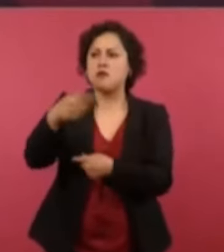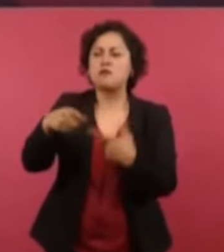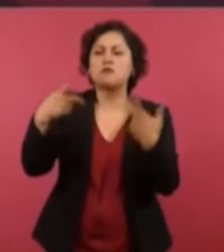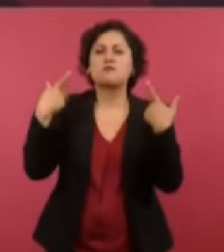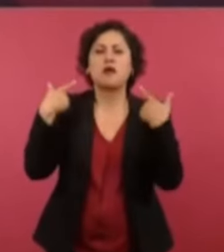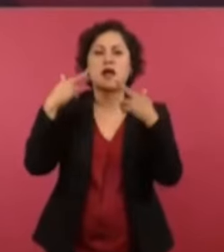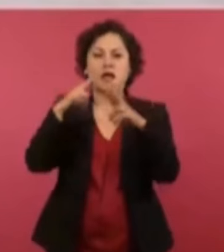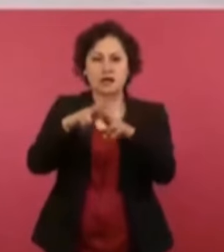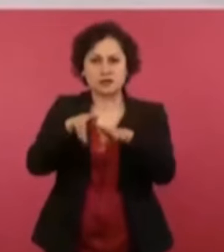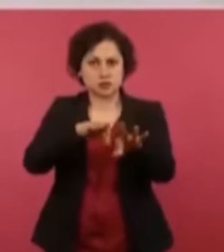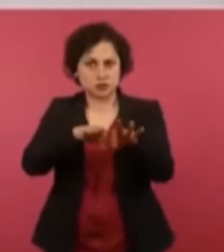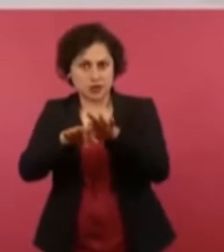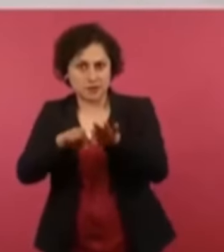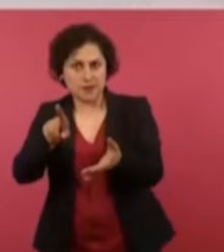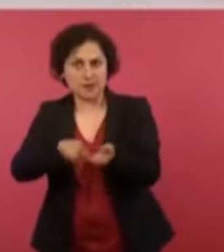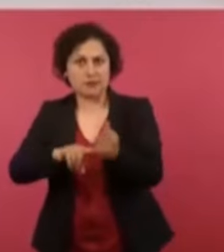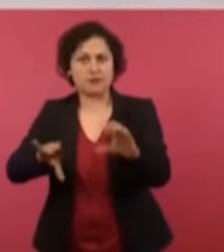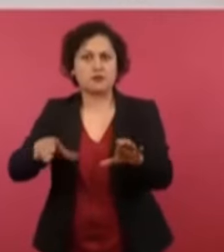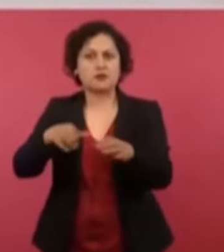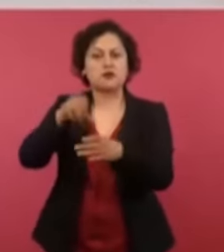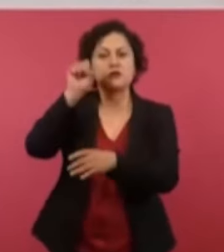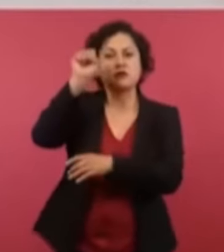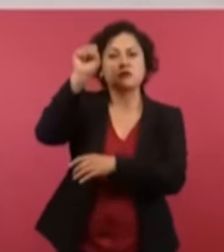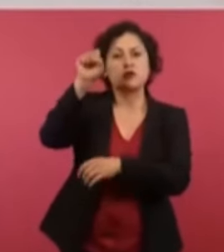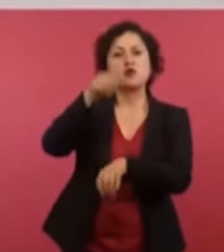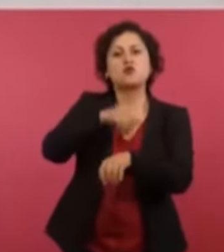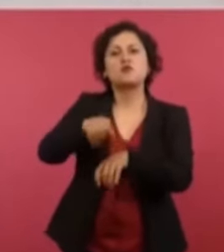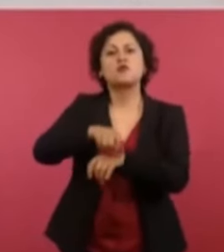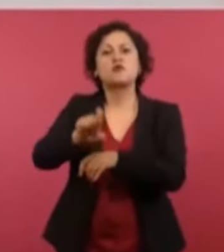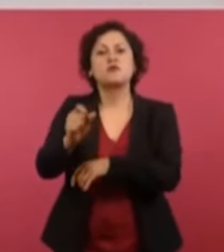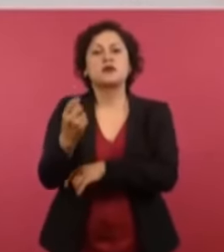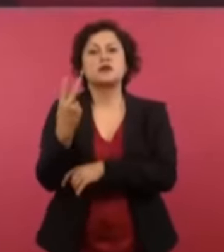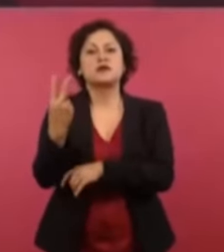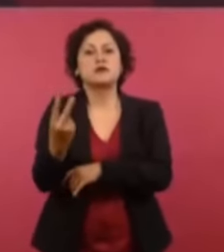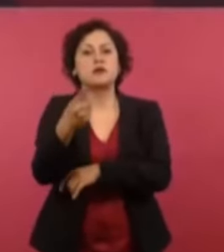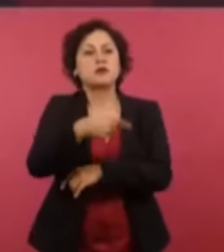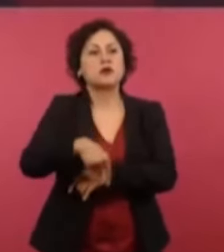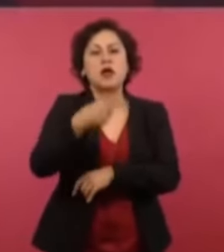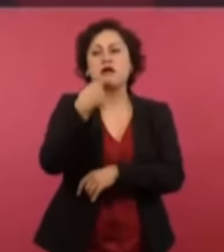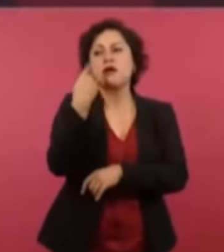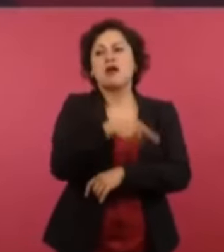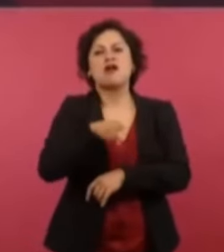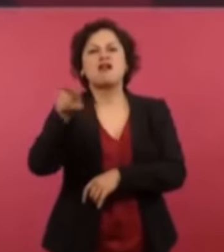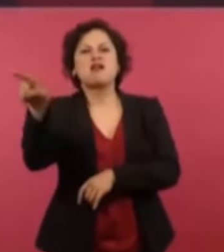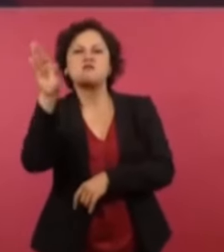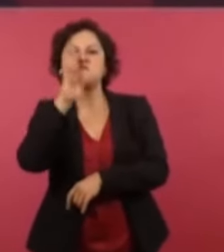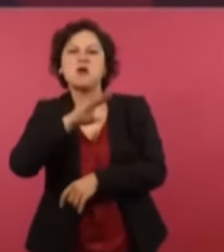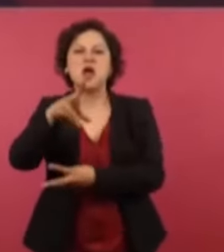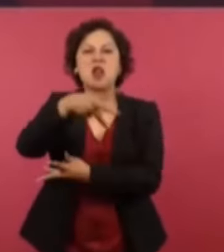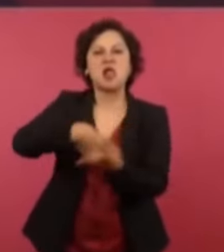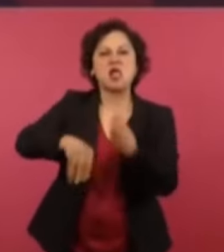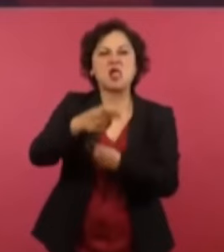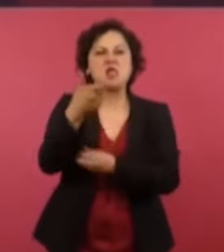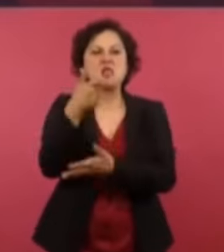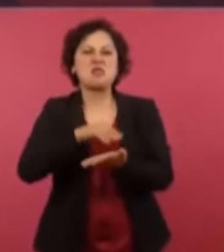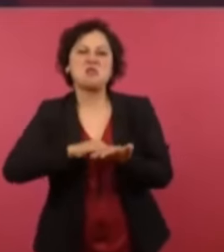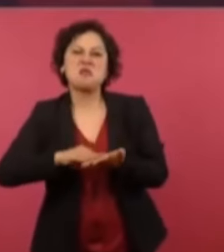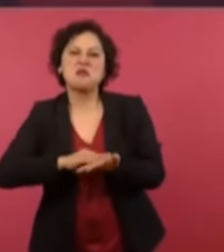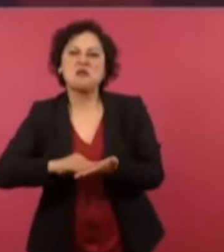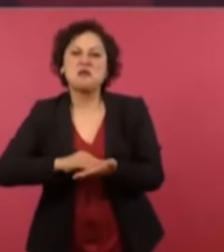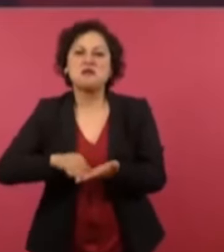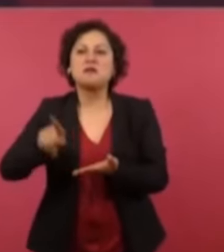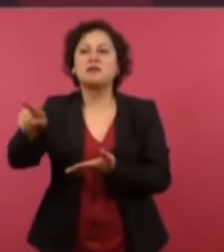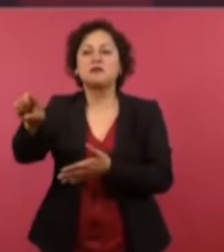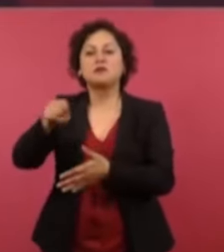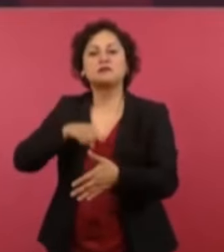22 de lavado de dinero, los encierran en penales de